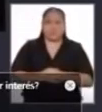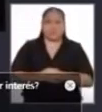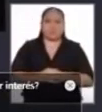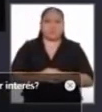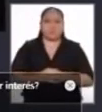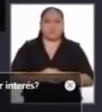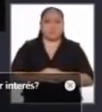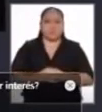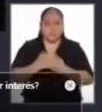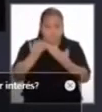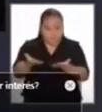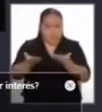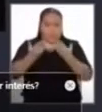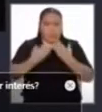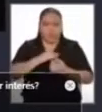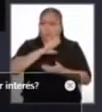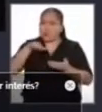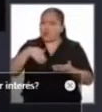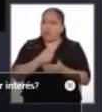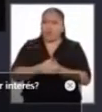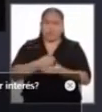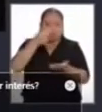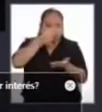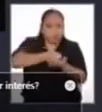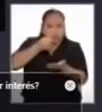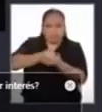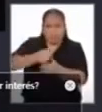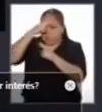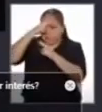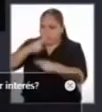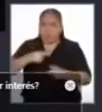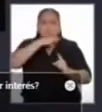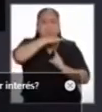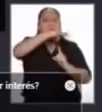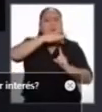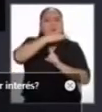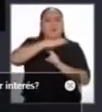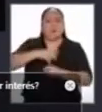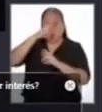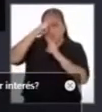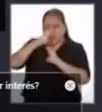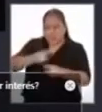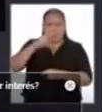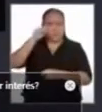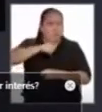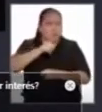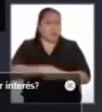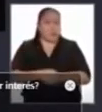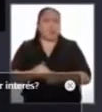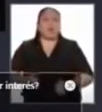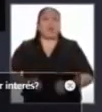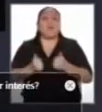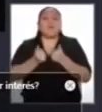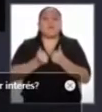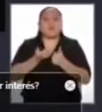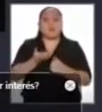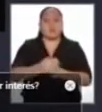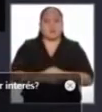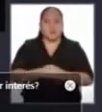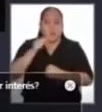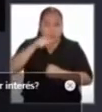y bienvenida a todo tipo de inversión que respete el medio ambiente y que respete sobre todo la vida.